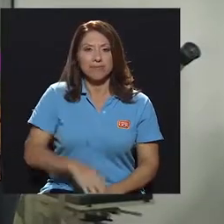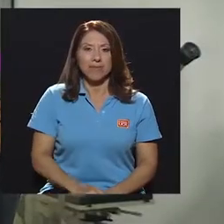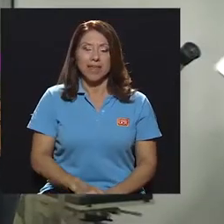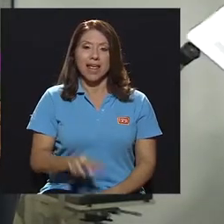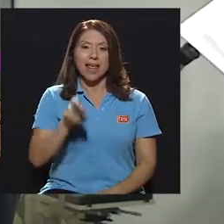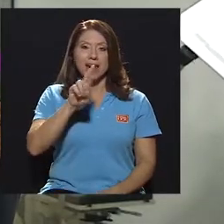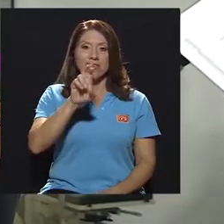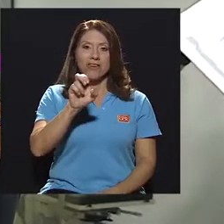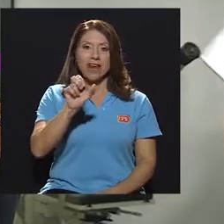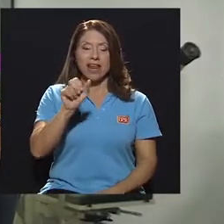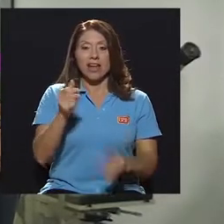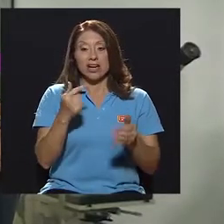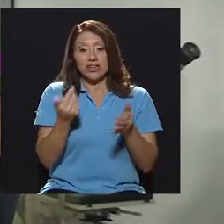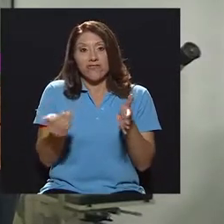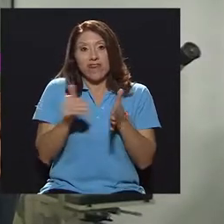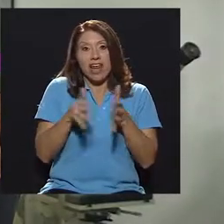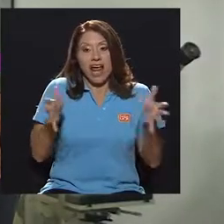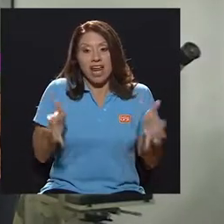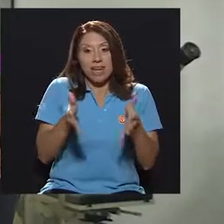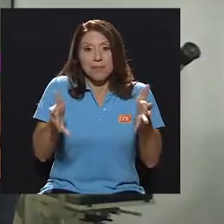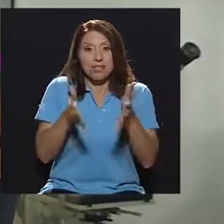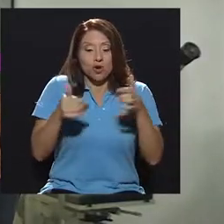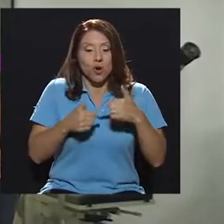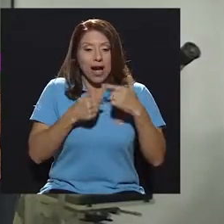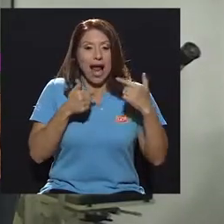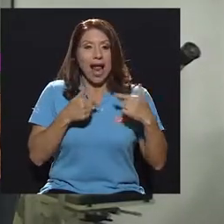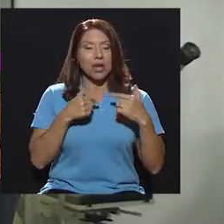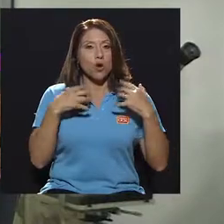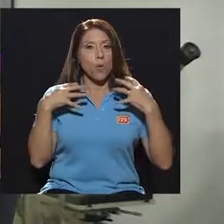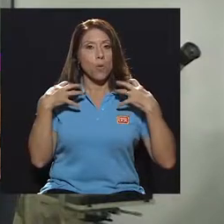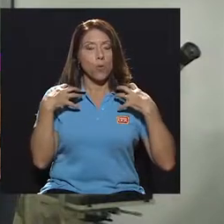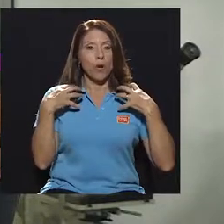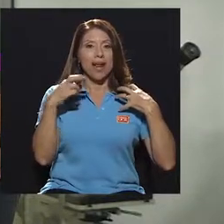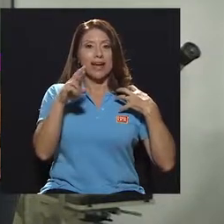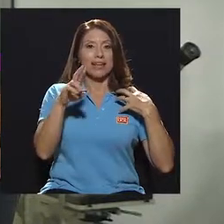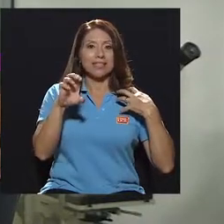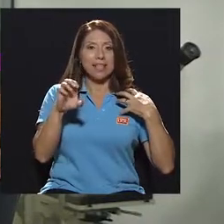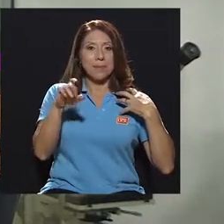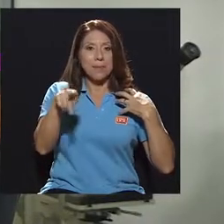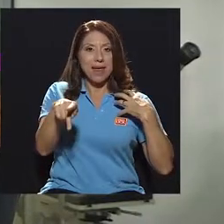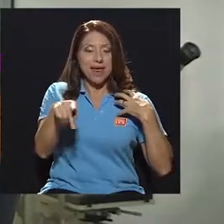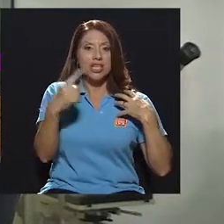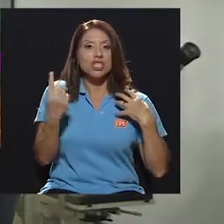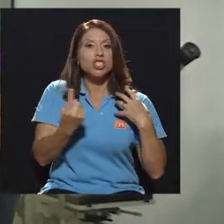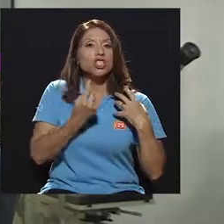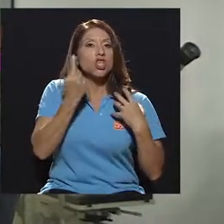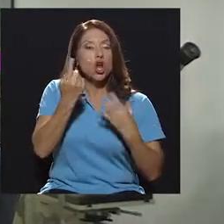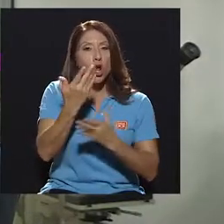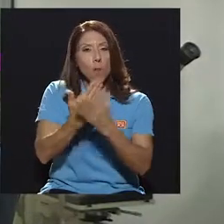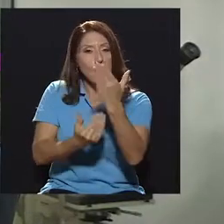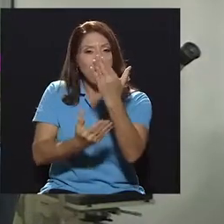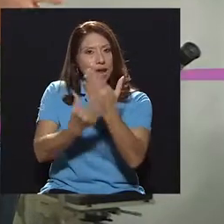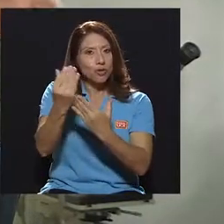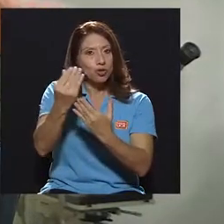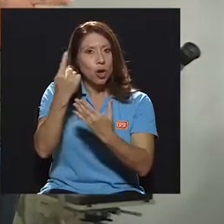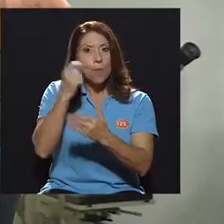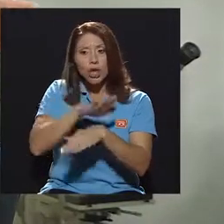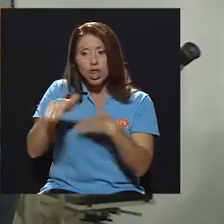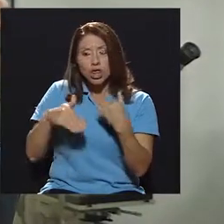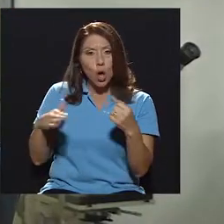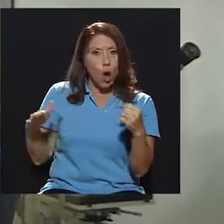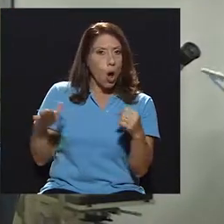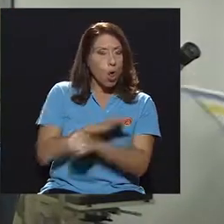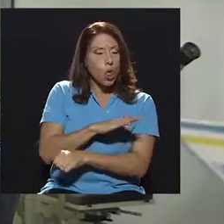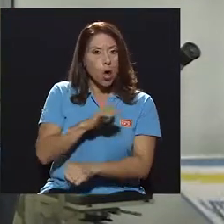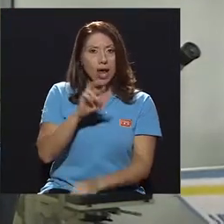cardiopulmonar, para empezar a corregirte un poquitito, porque es RCP solo manos, porque todo RCP se da con las manos,